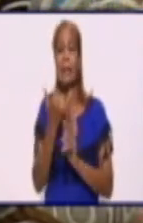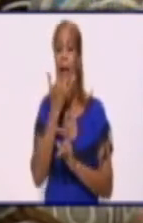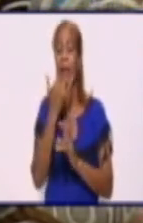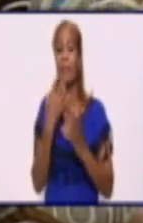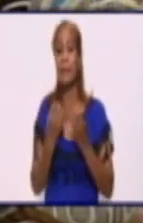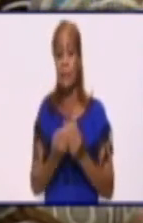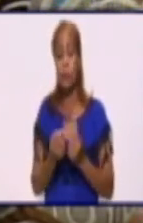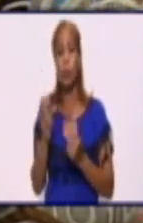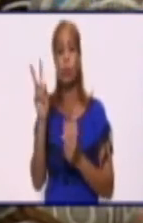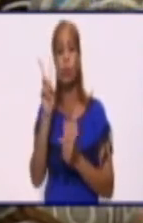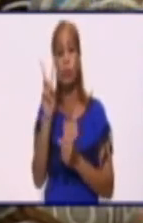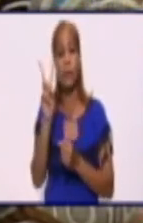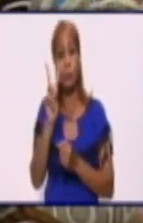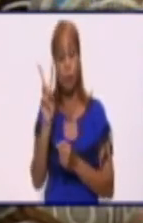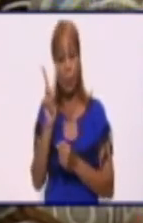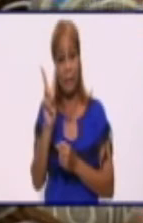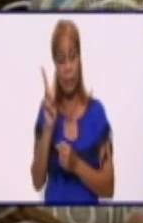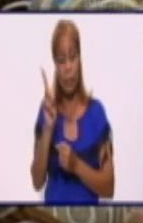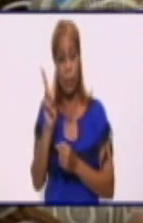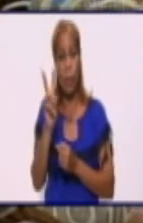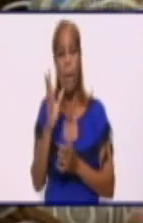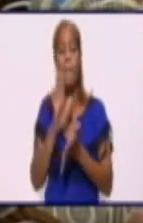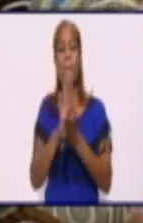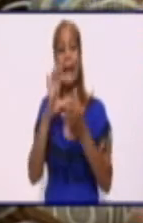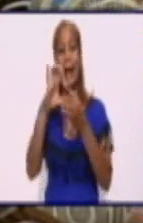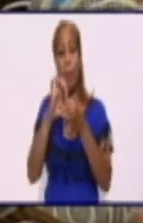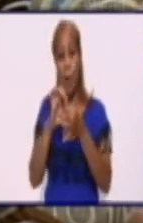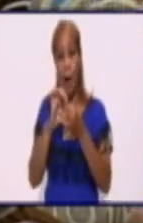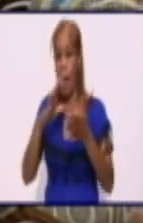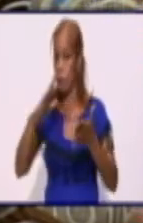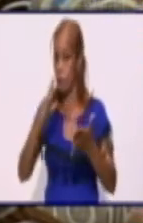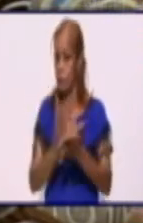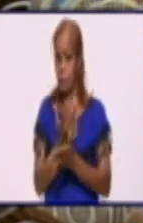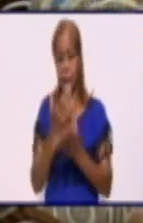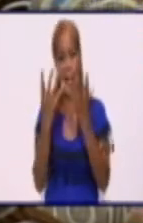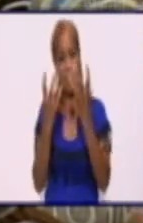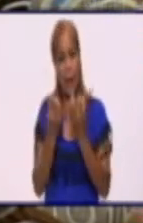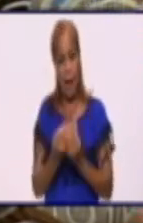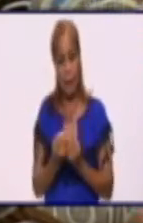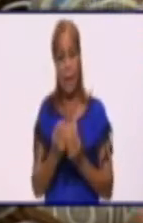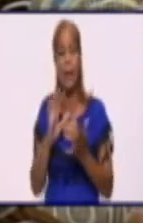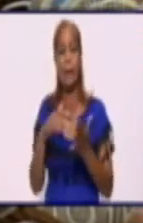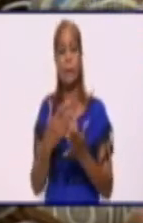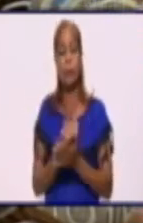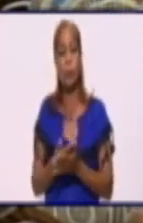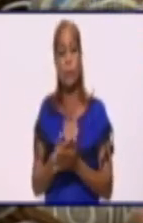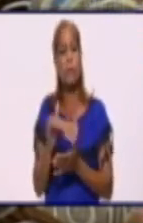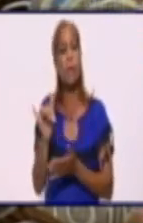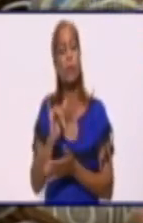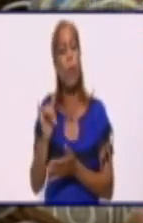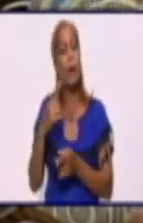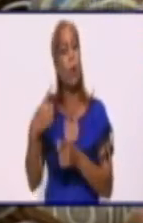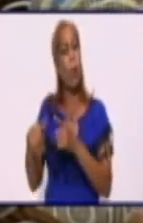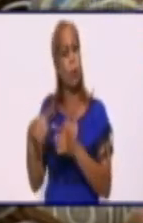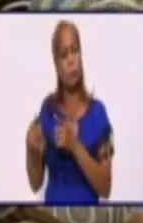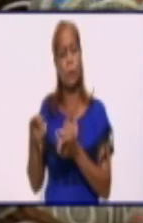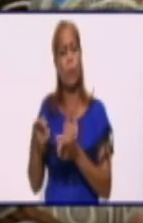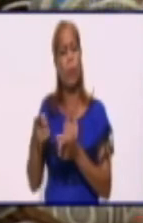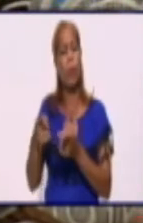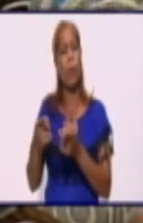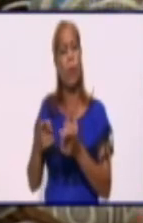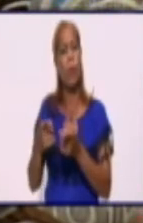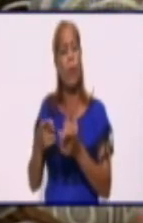222 megawatt de carga a retirar. Se encuentran por avería las mismas termoeléctricas que se han